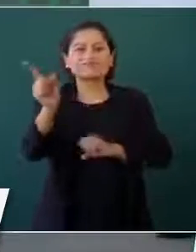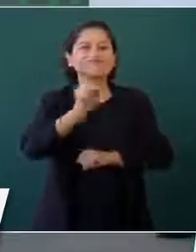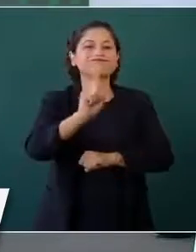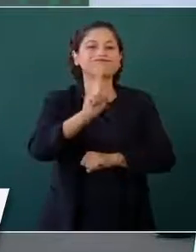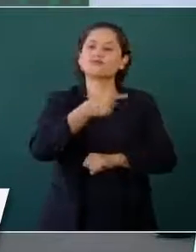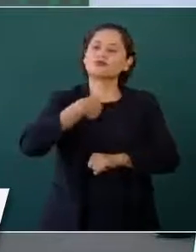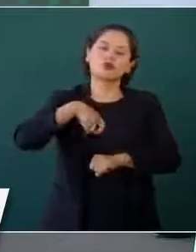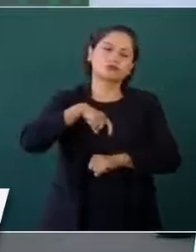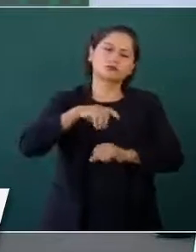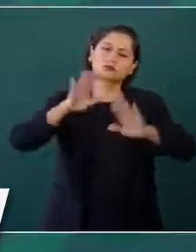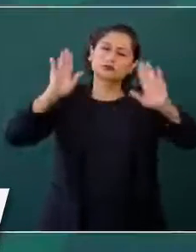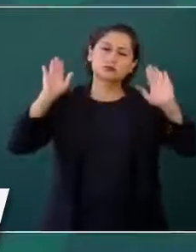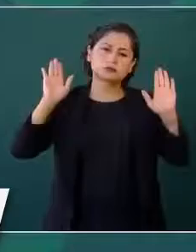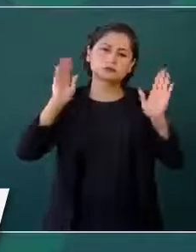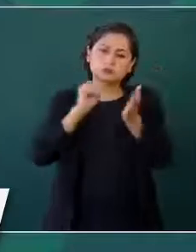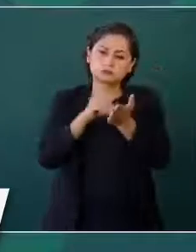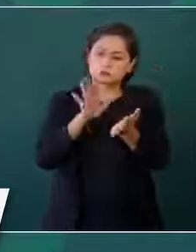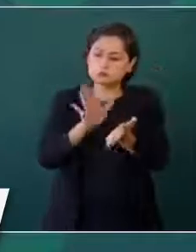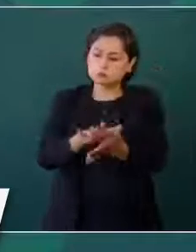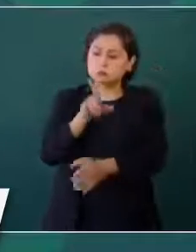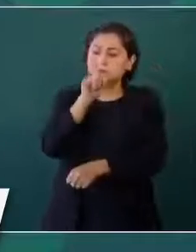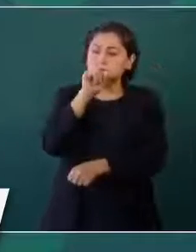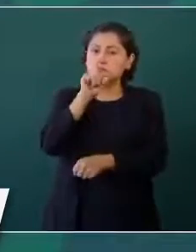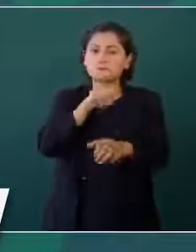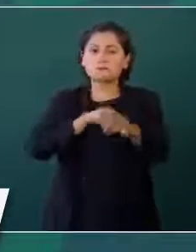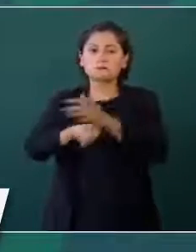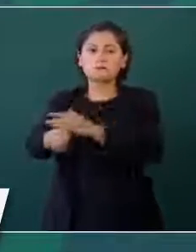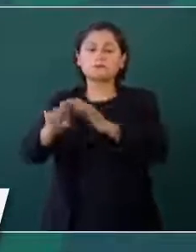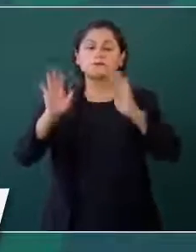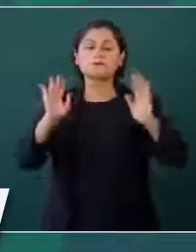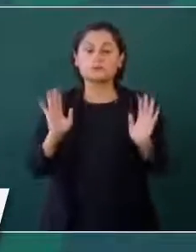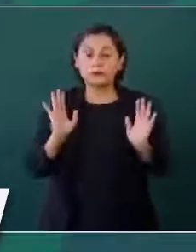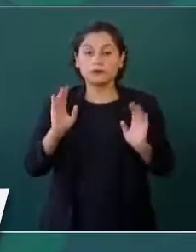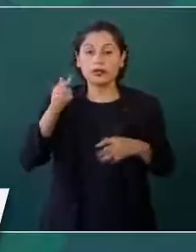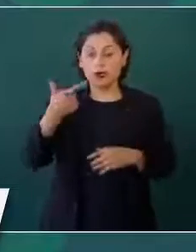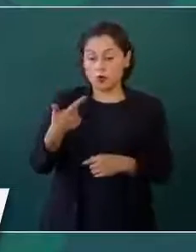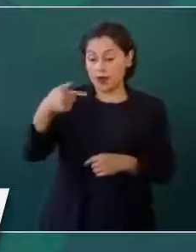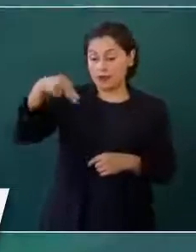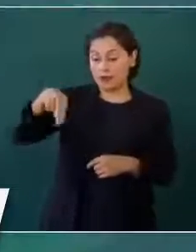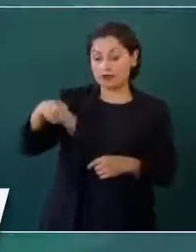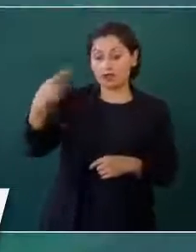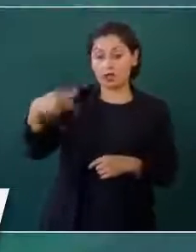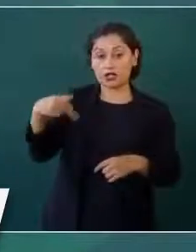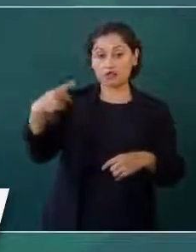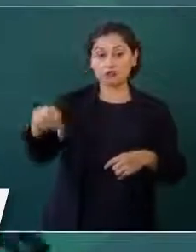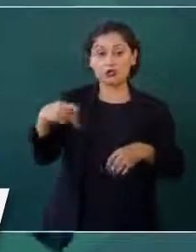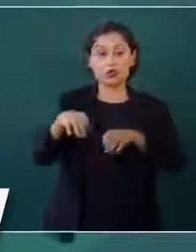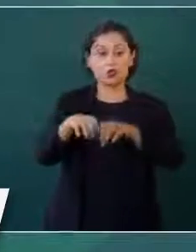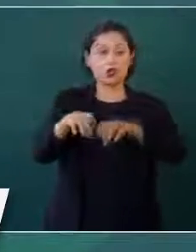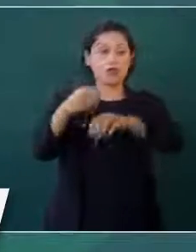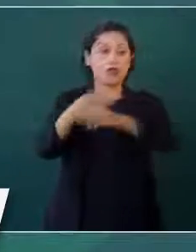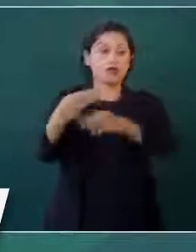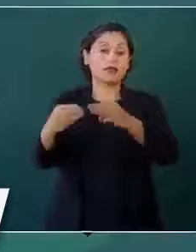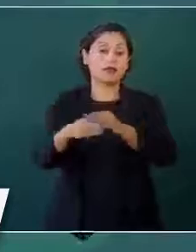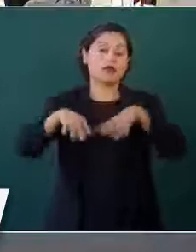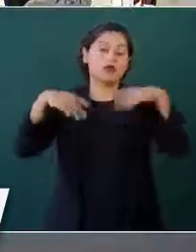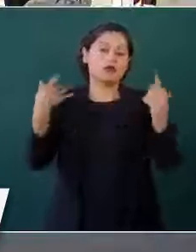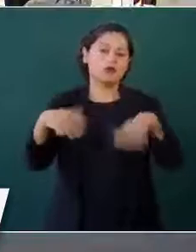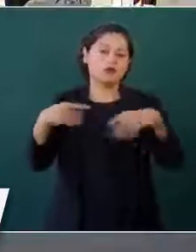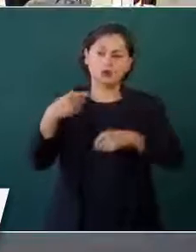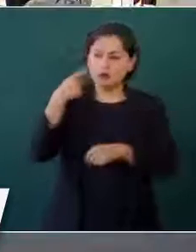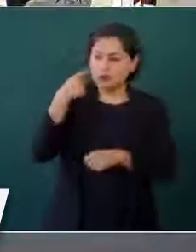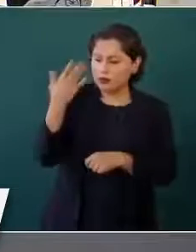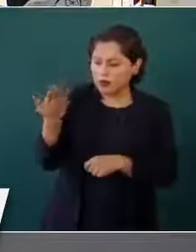La Guardia Nacional, el equipamiento que tiene, ahorita debe estar… ¿cuántas